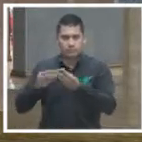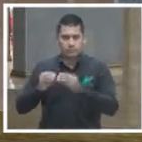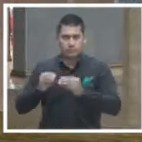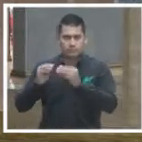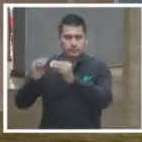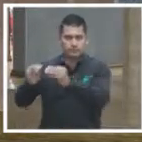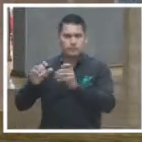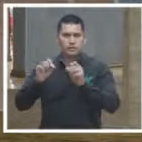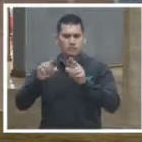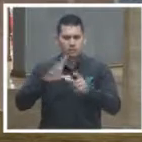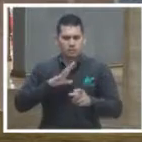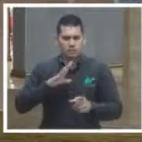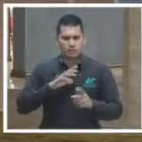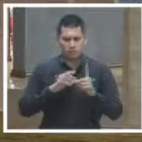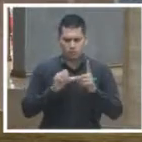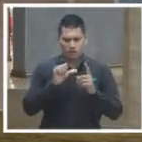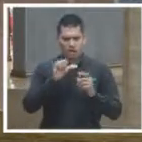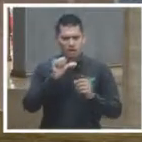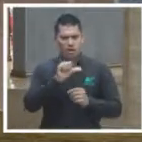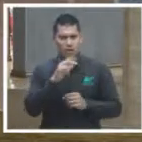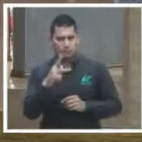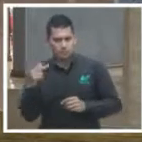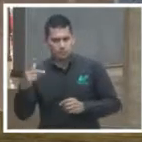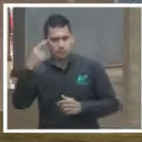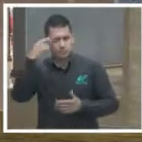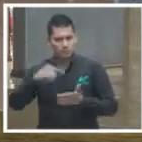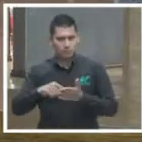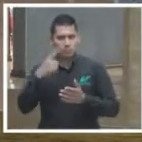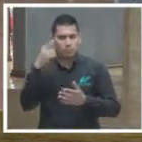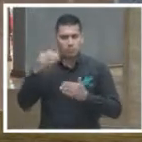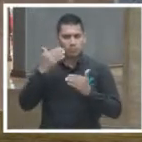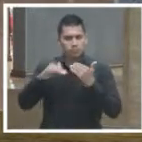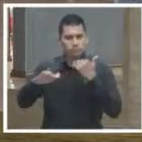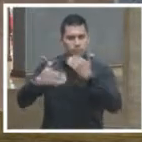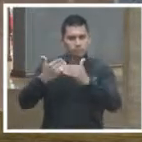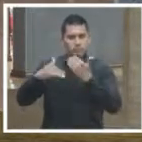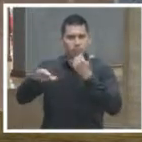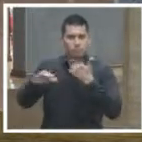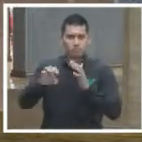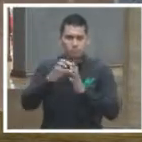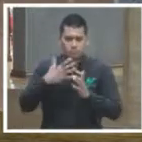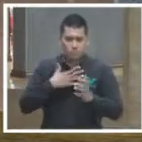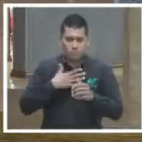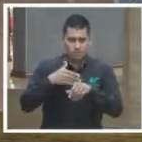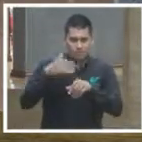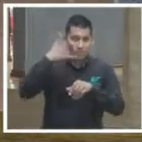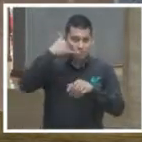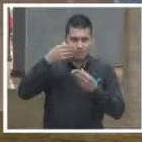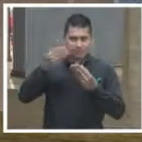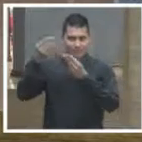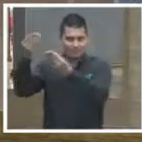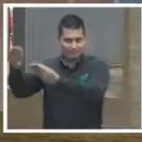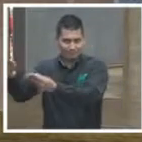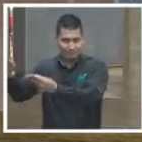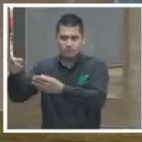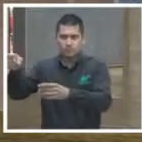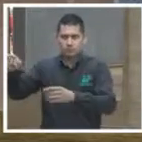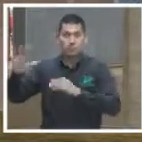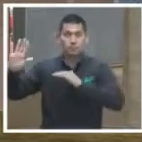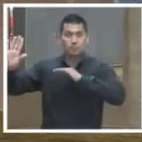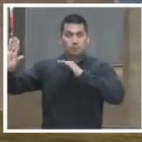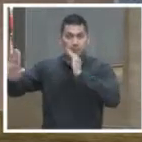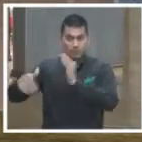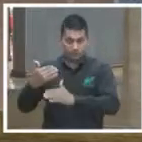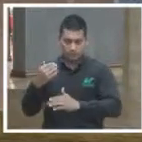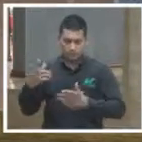aplicación bueno una aplicación de mensajería móvil da uno su teléfono y ahí llega un mensaje de texto al